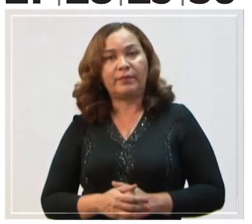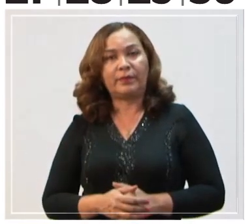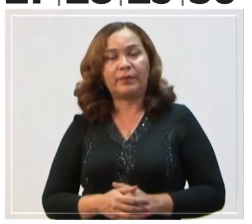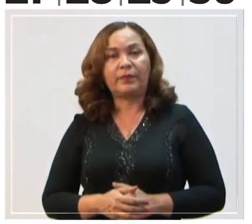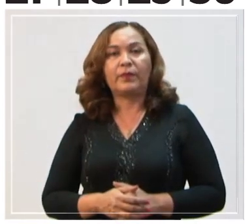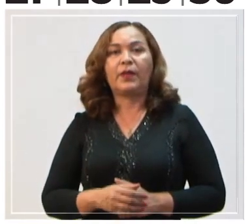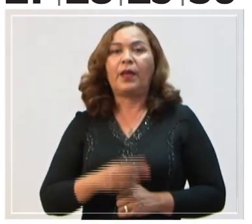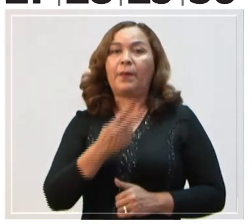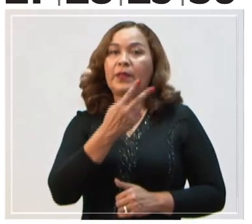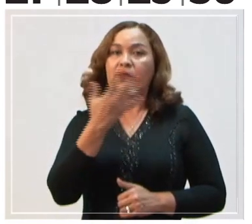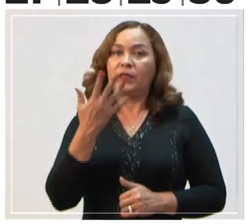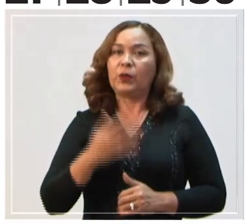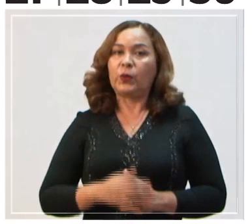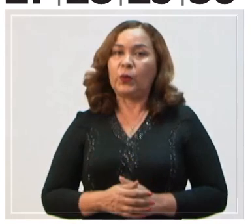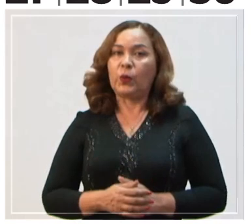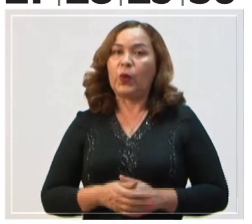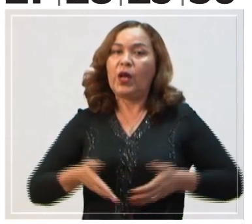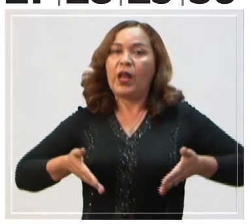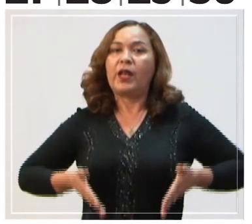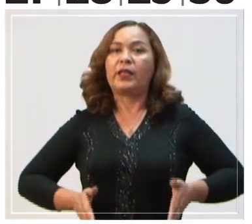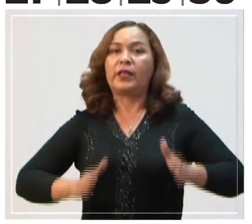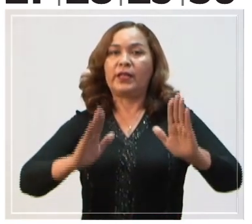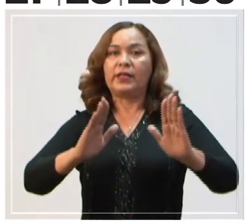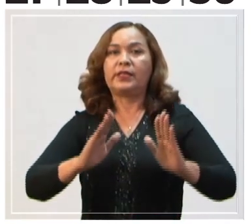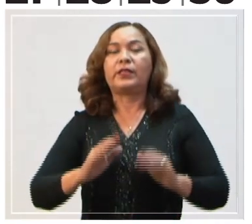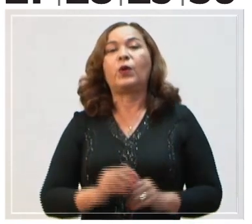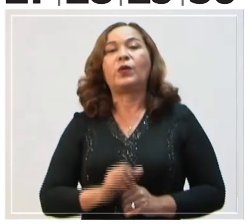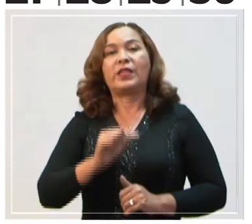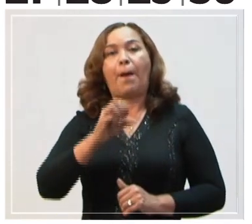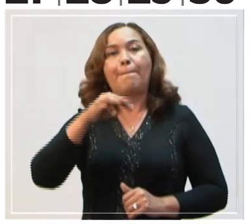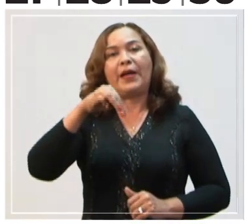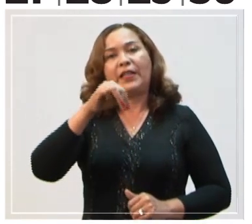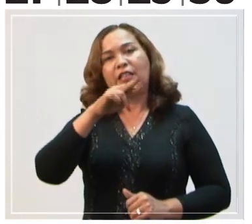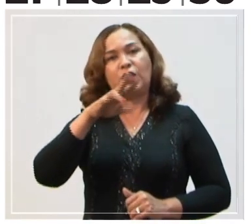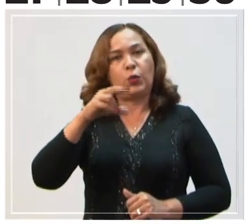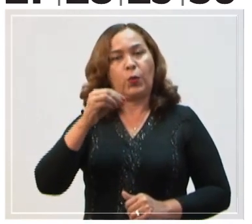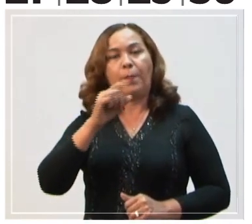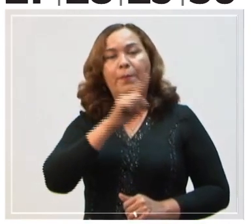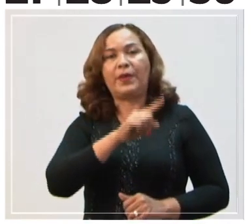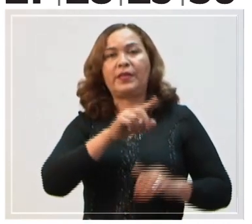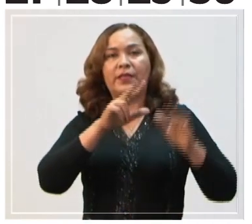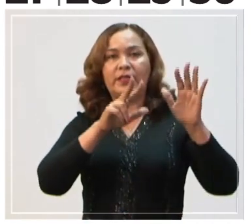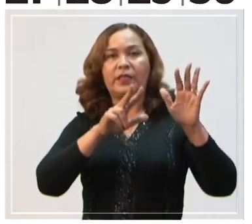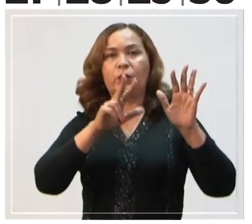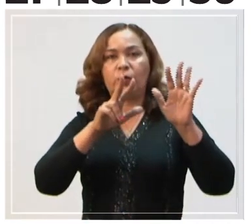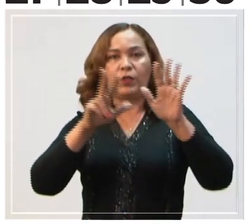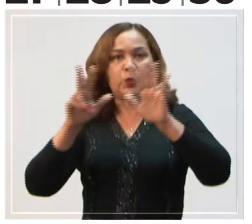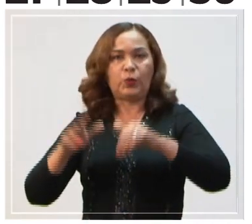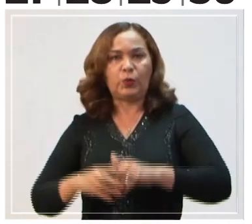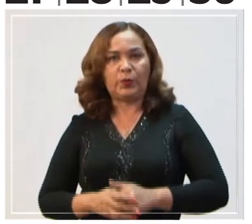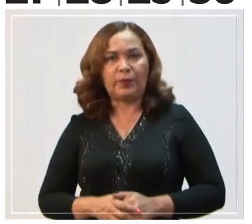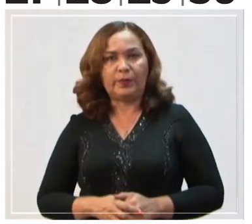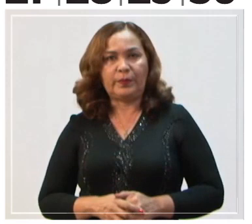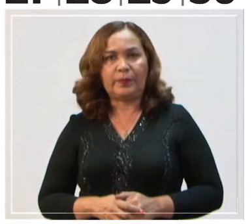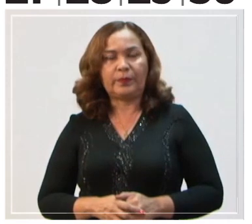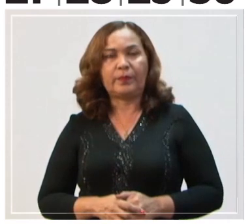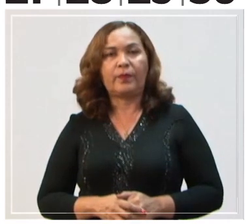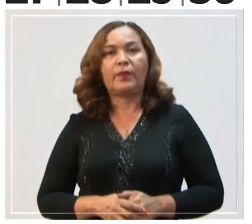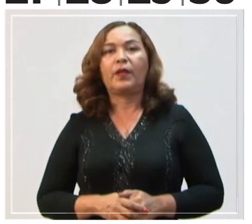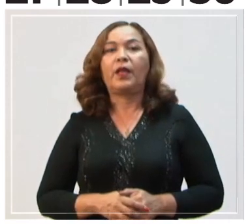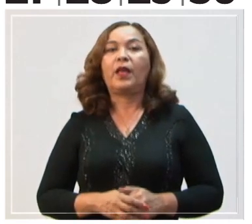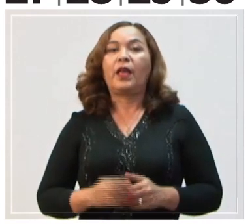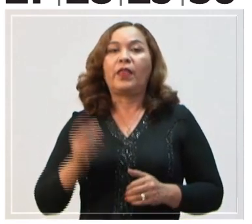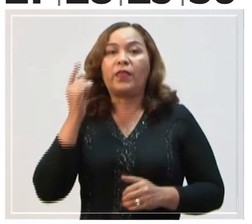Día 25. Natalicio de Santiago Mariño, 1788. Día de la